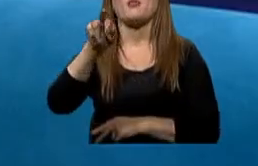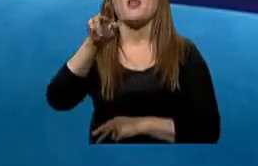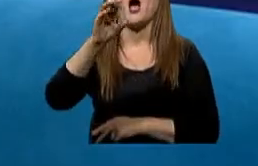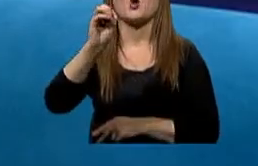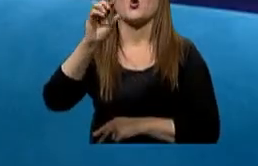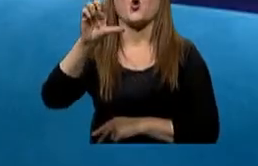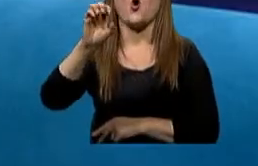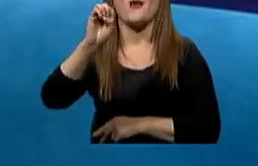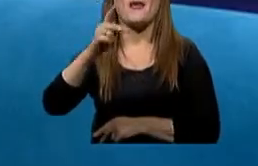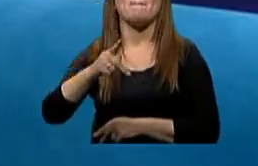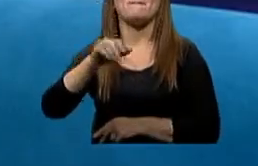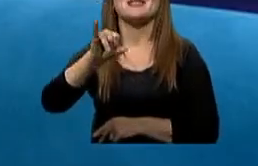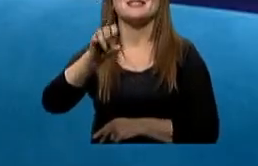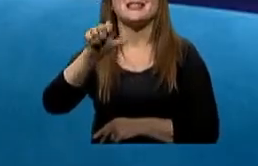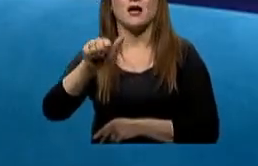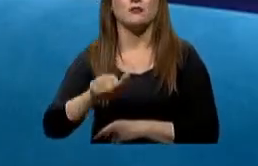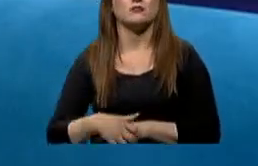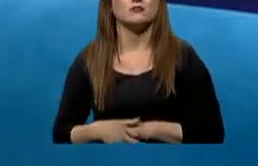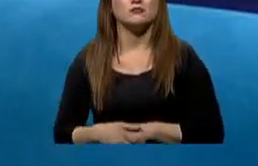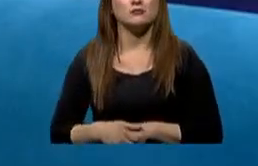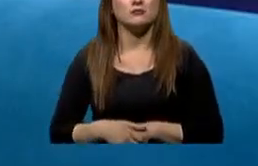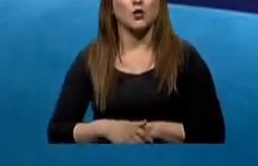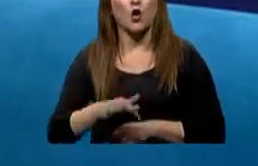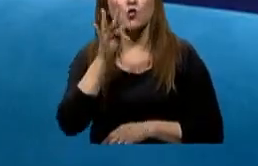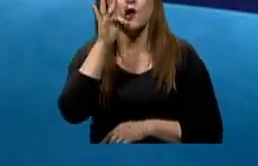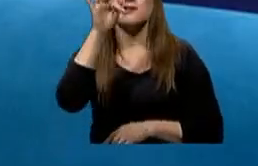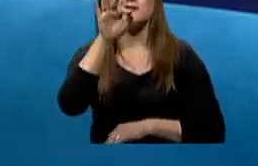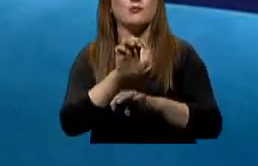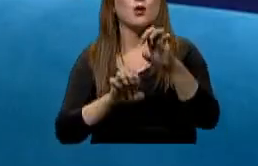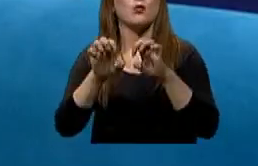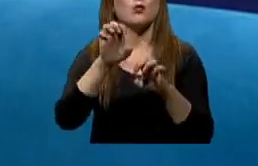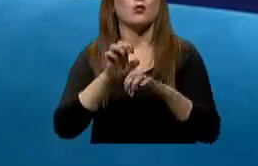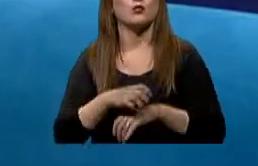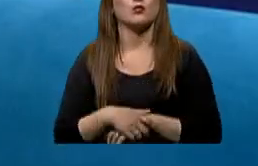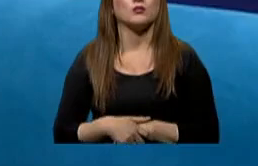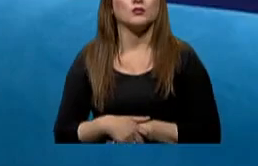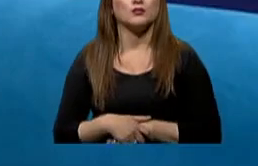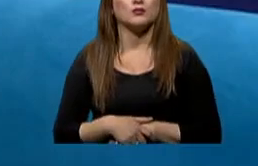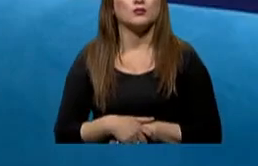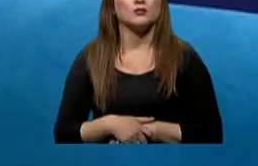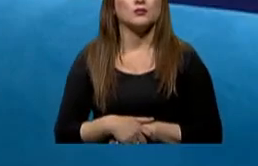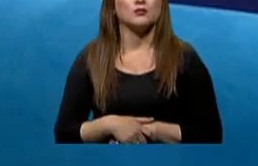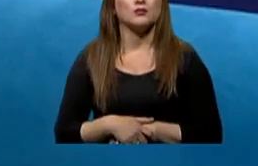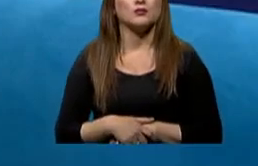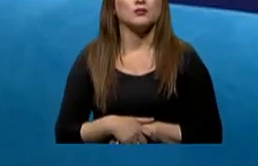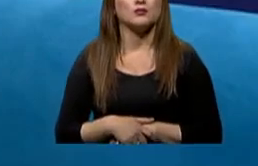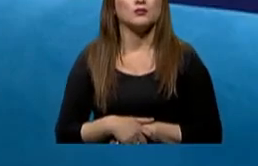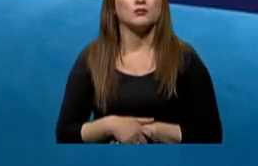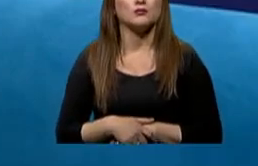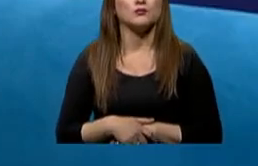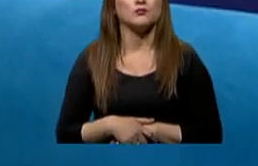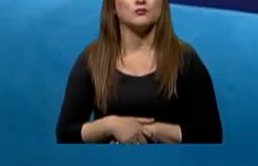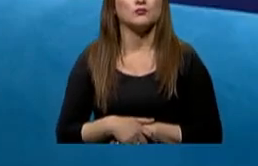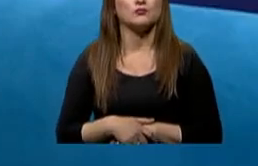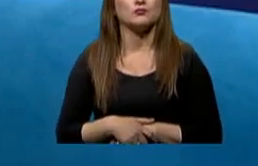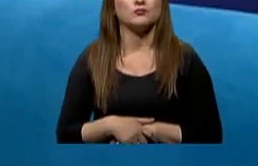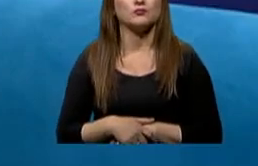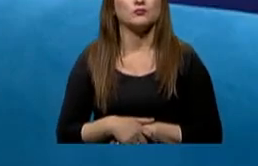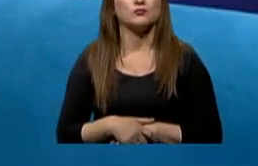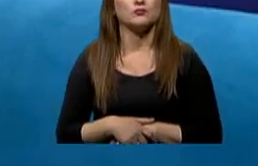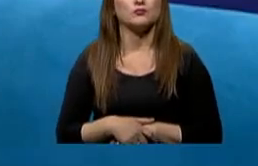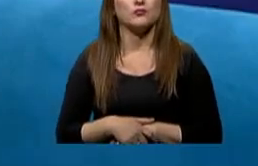Y el otro examen que debemos hacer es la dosificación en líquido